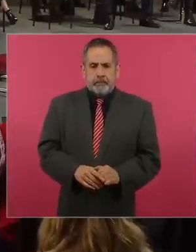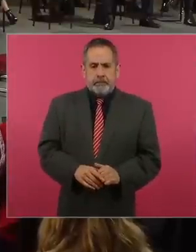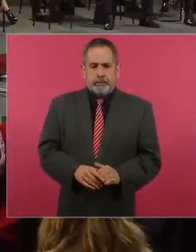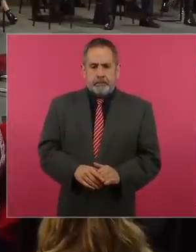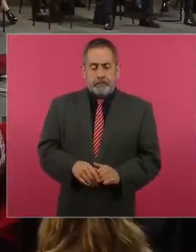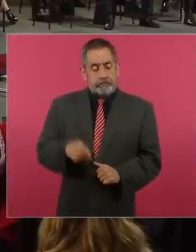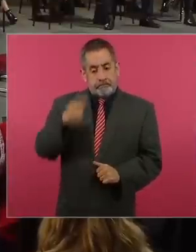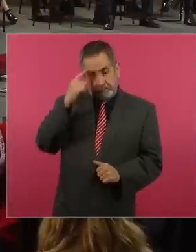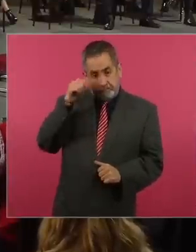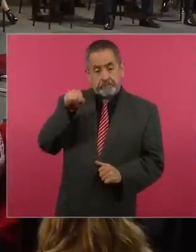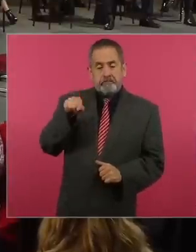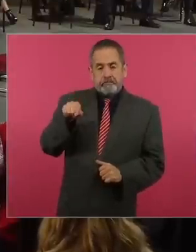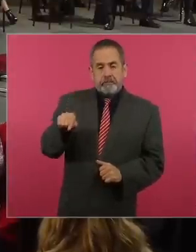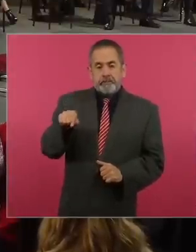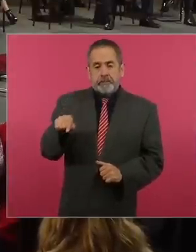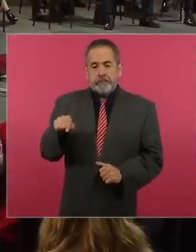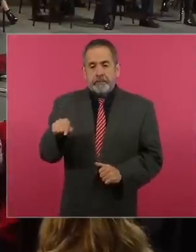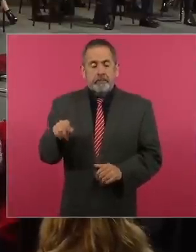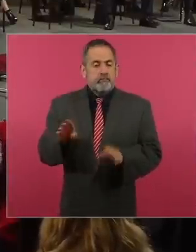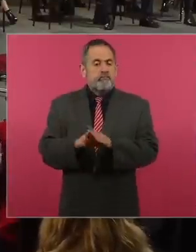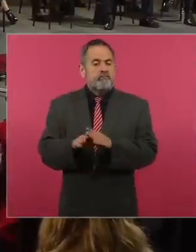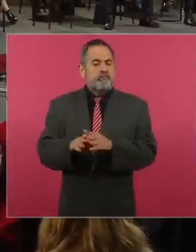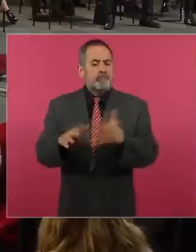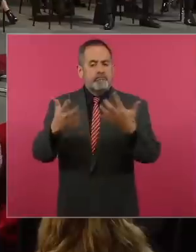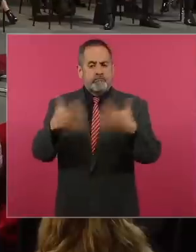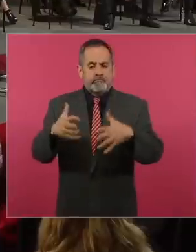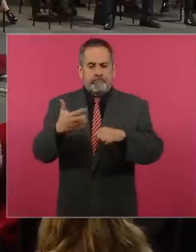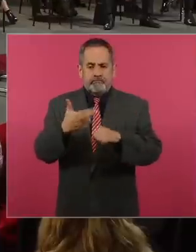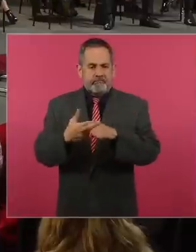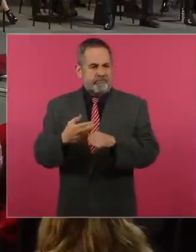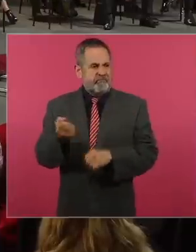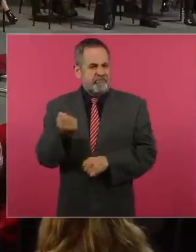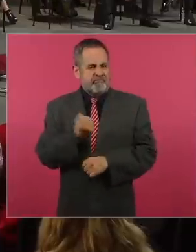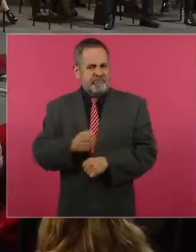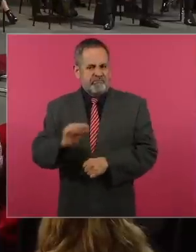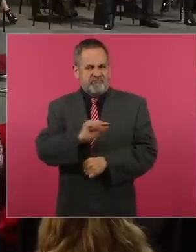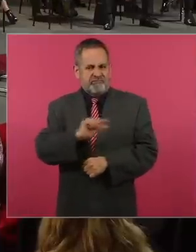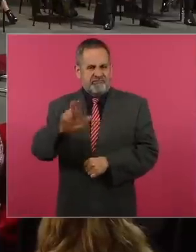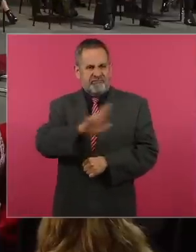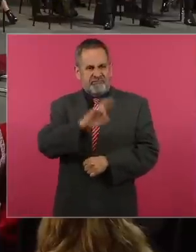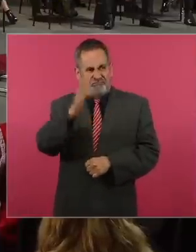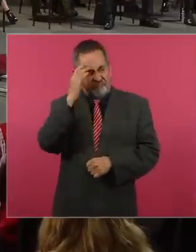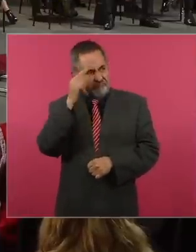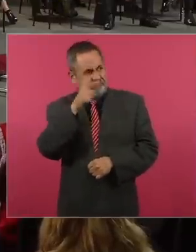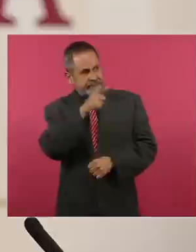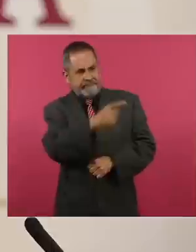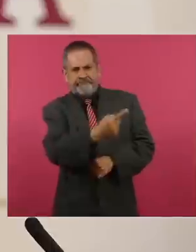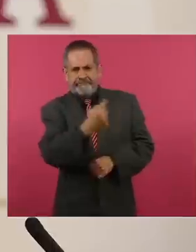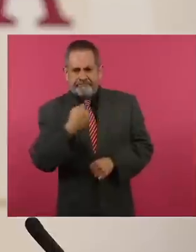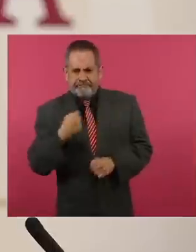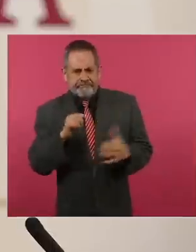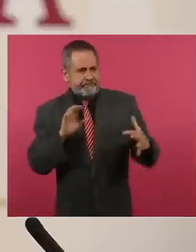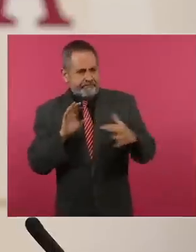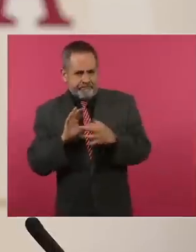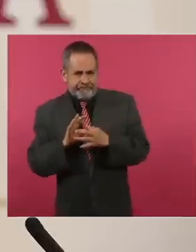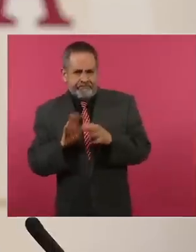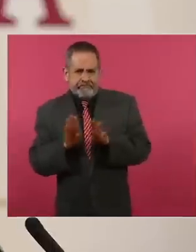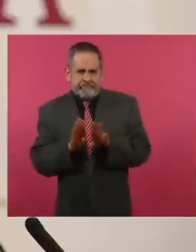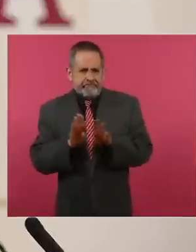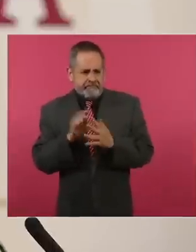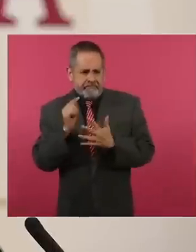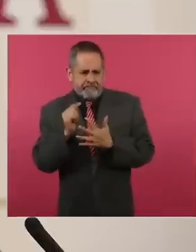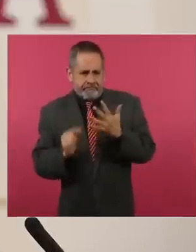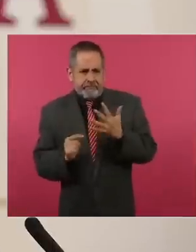se buscó el acompañamiento de una empresa de reconocida trayectoria, de prestigio, de amplia experiencia a nivel mundial.